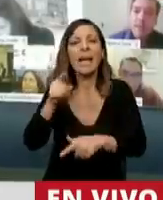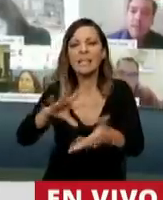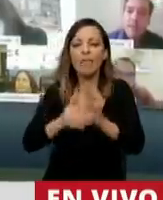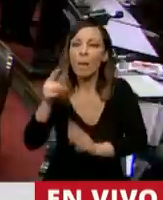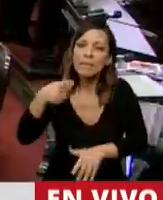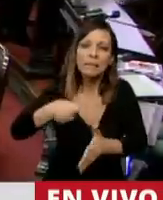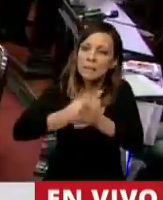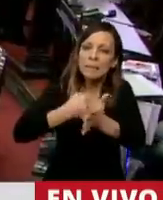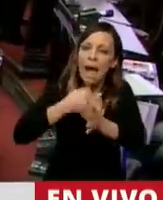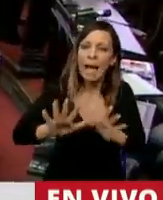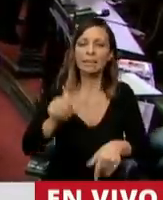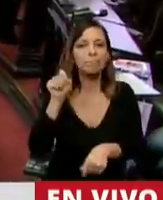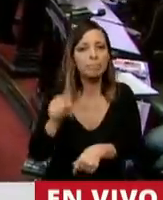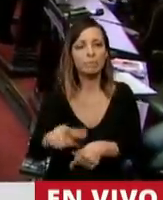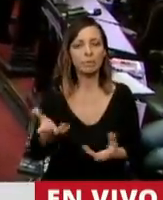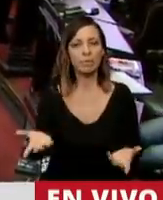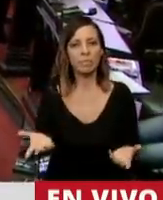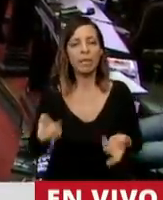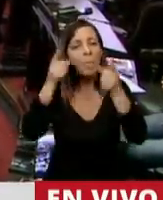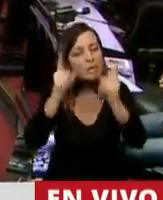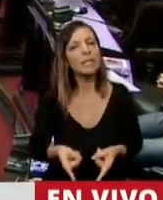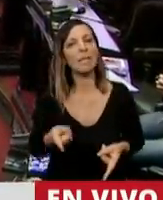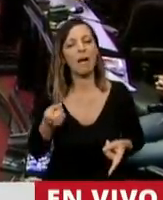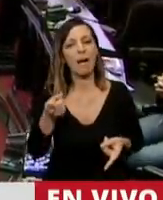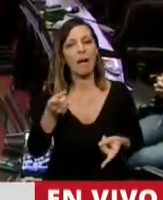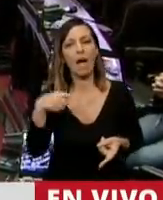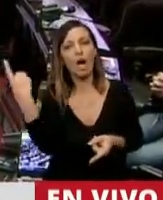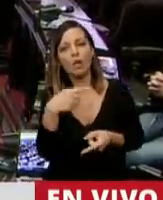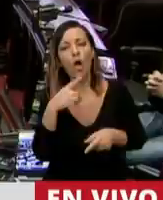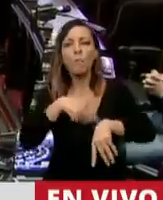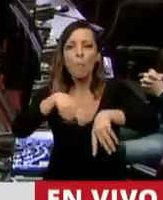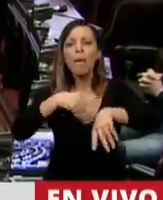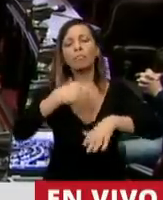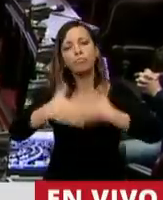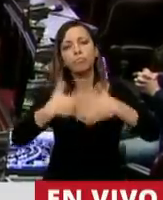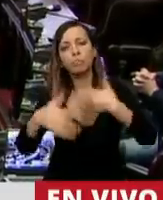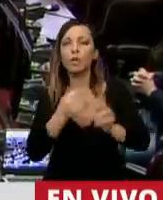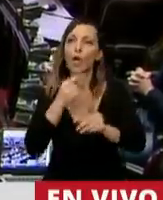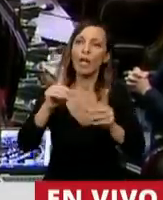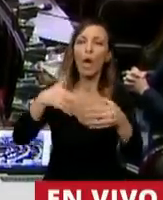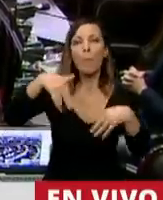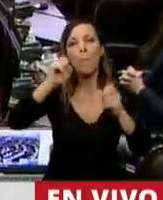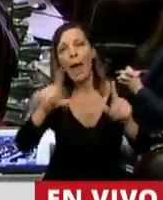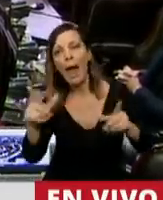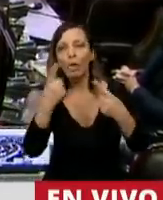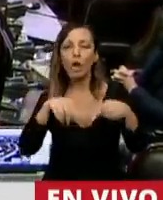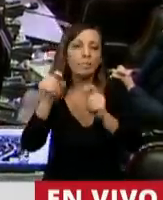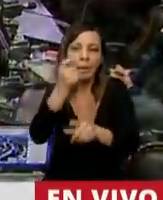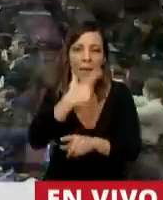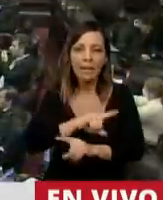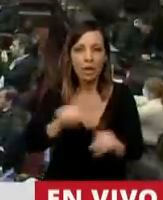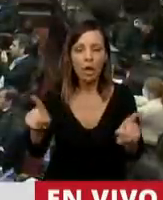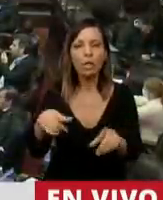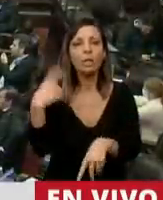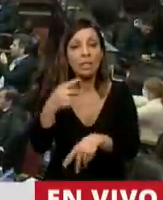haciendo. Pero para colmo, mientras todo esto transcurría, para no hacer eje en las moralinas de Macri nada, vamos